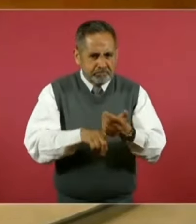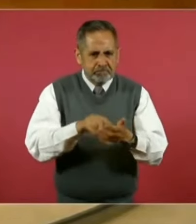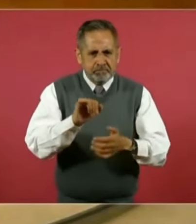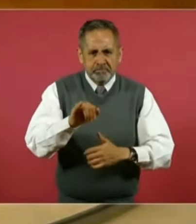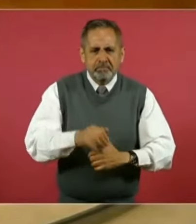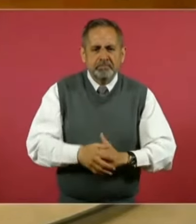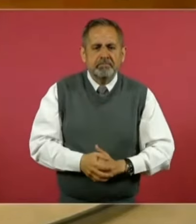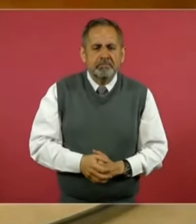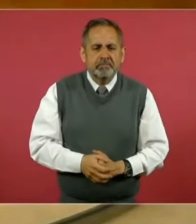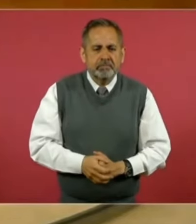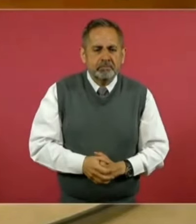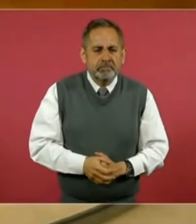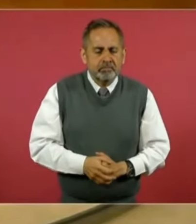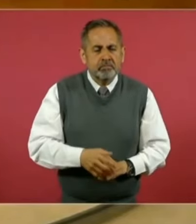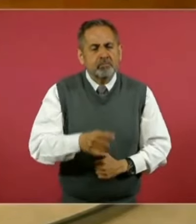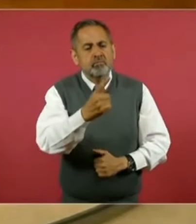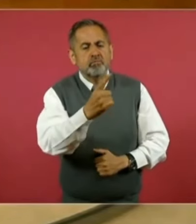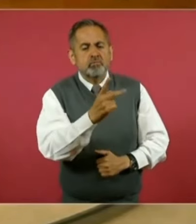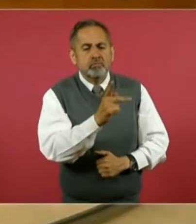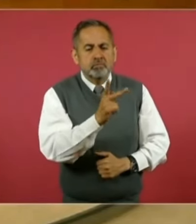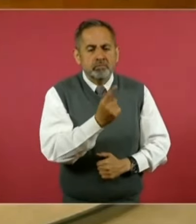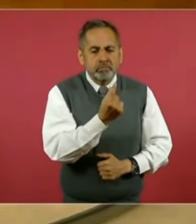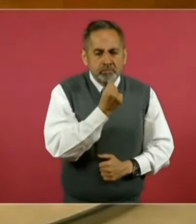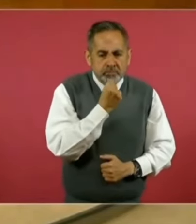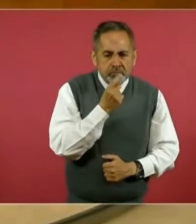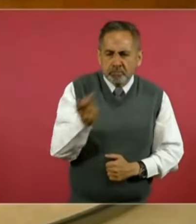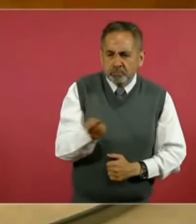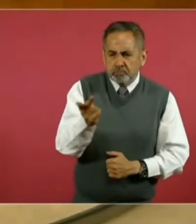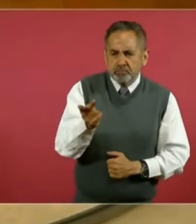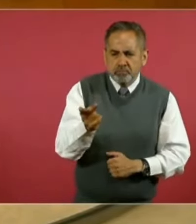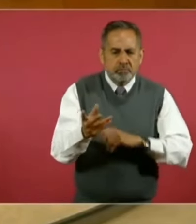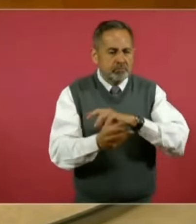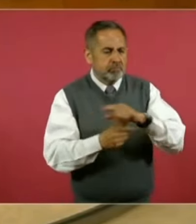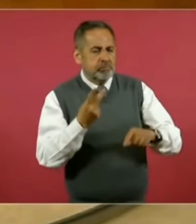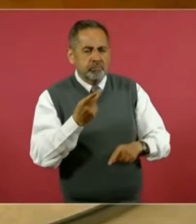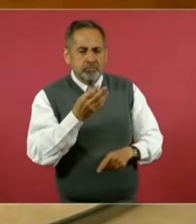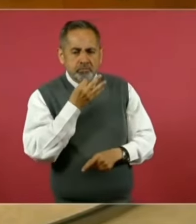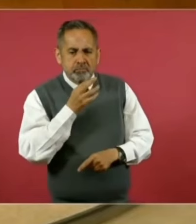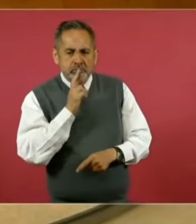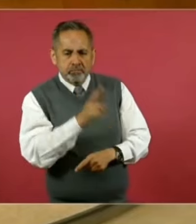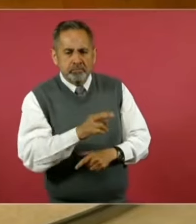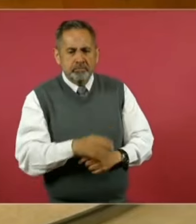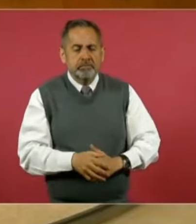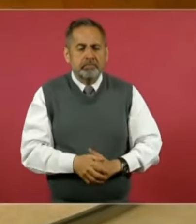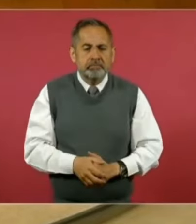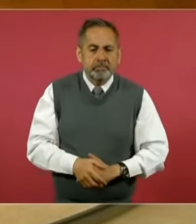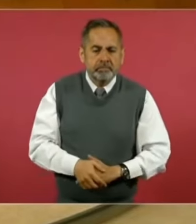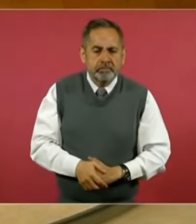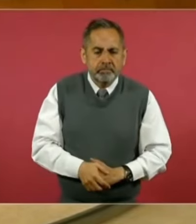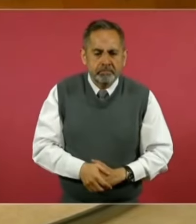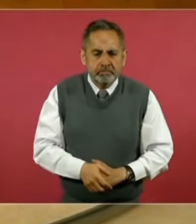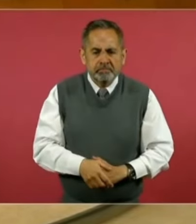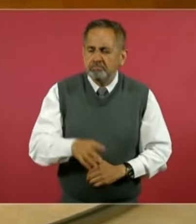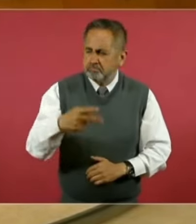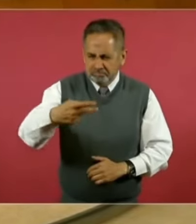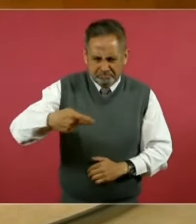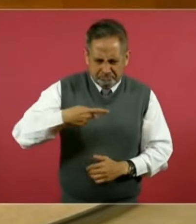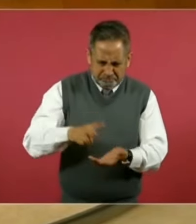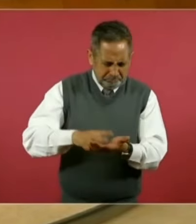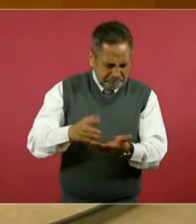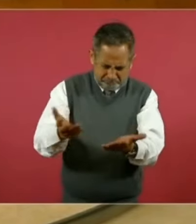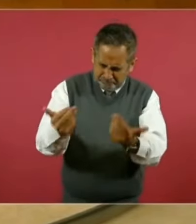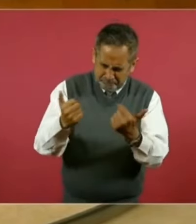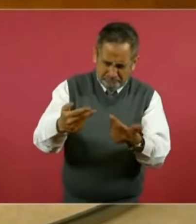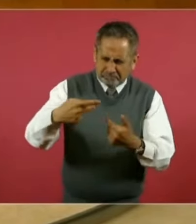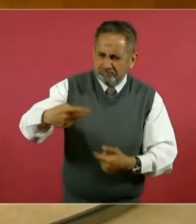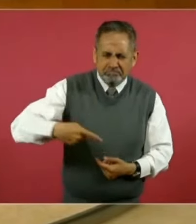Adelante, tiene un minuto para preguntar y tiene dos minutos para contestar. El país bien vale una pregunta, senador